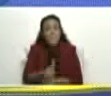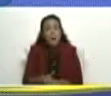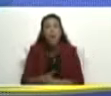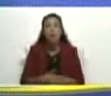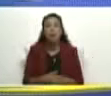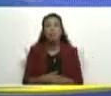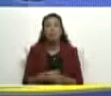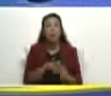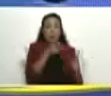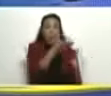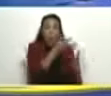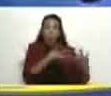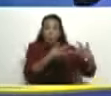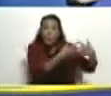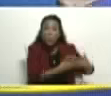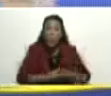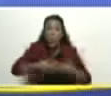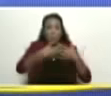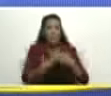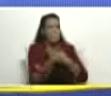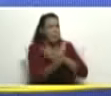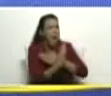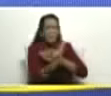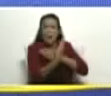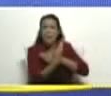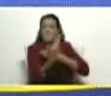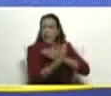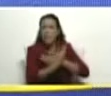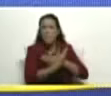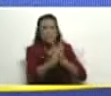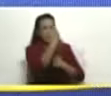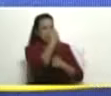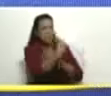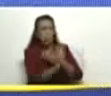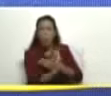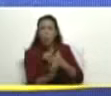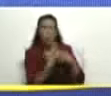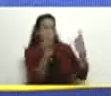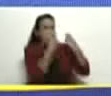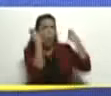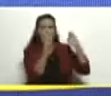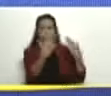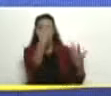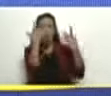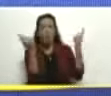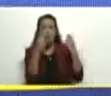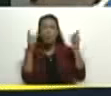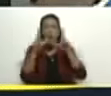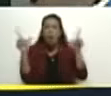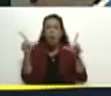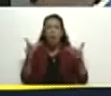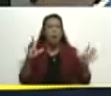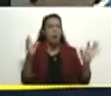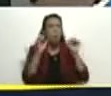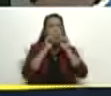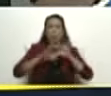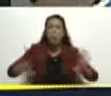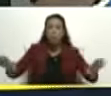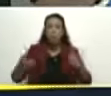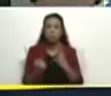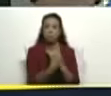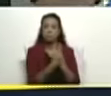Por un lado el imperialismo, con sus sanciones criminales, su persecución, sus campañas psicológicas, toda su maldad y perversidad.